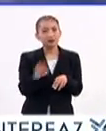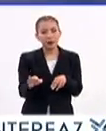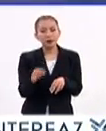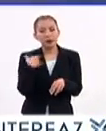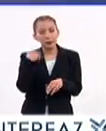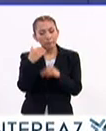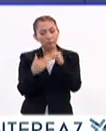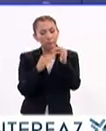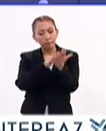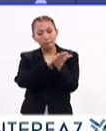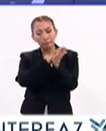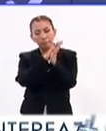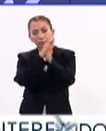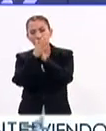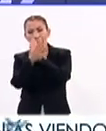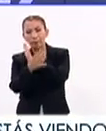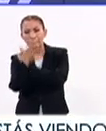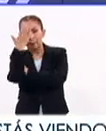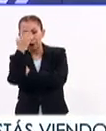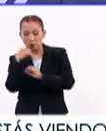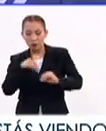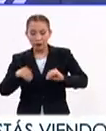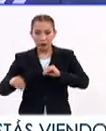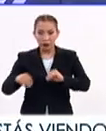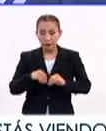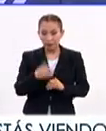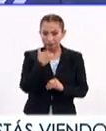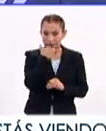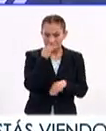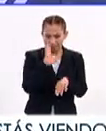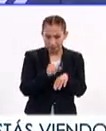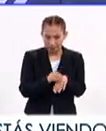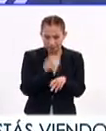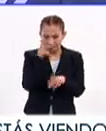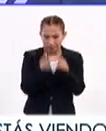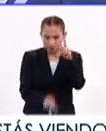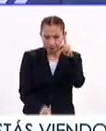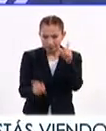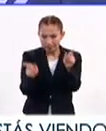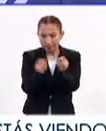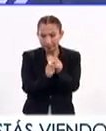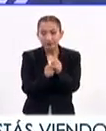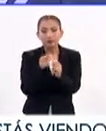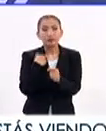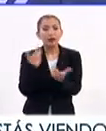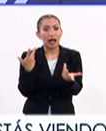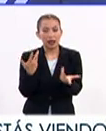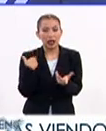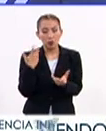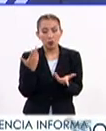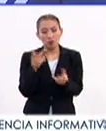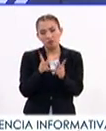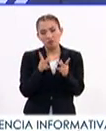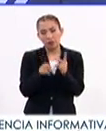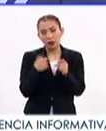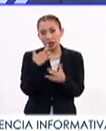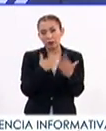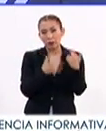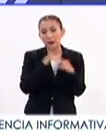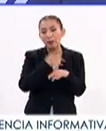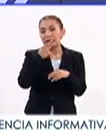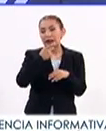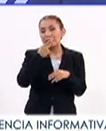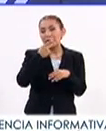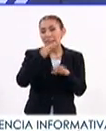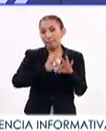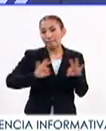desarrollar precisamente estos movimientos. Doctora, permítame interrumpirle un breve momento. Vamos a tener que hacer una pausa y regresamos para hablar sobre